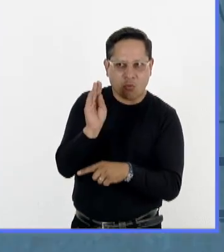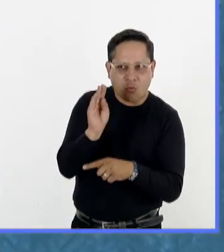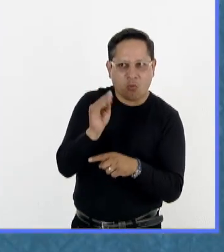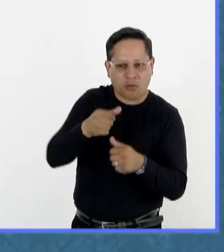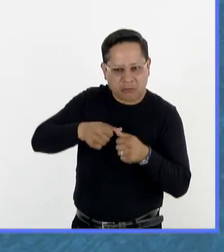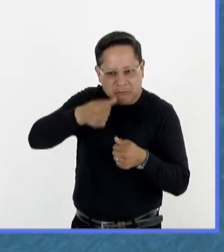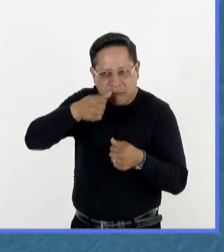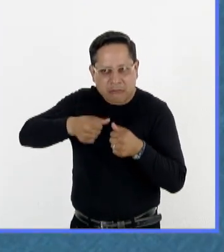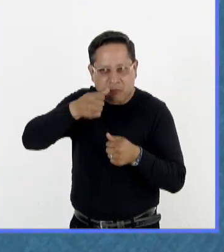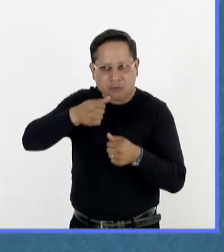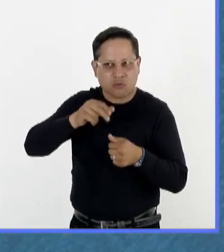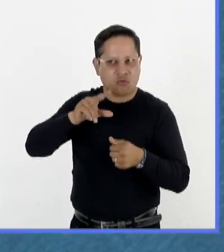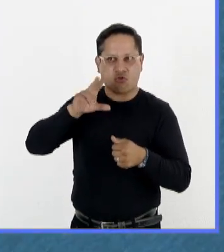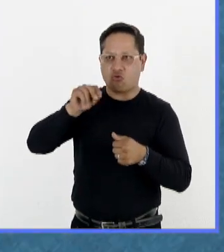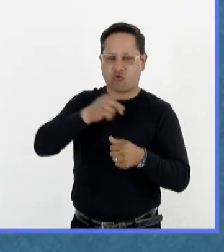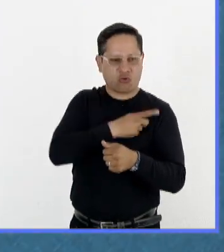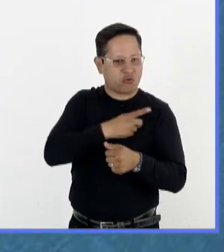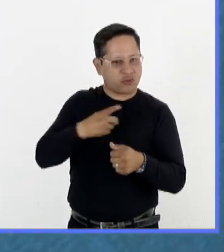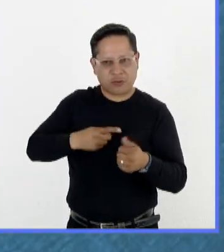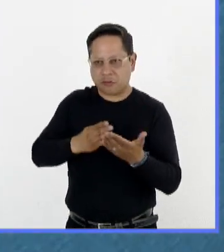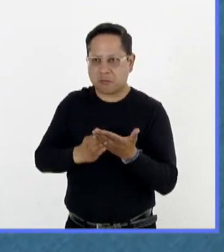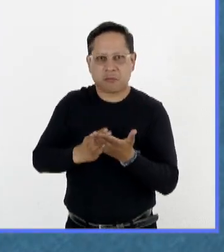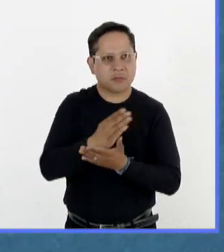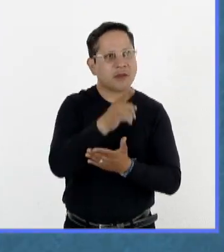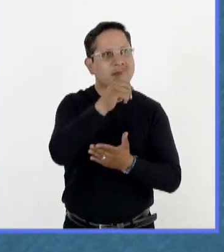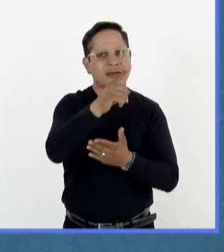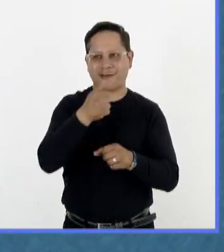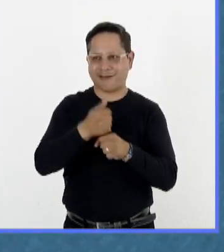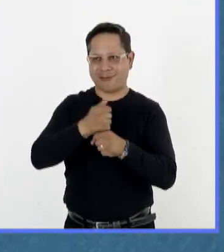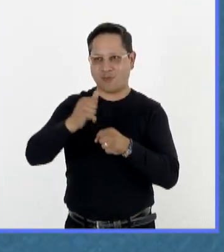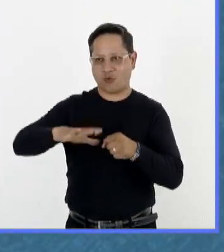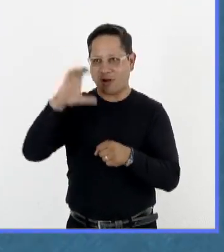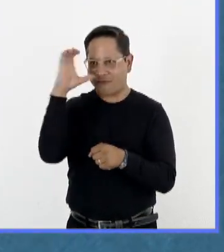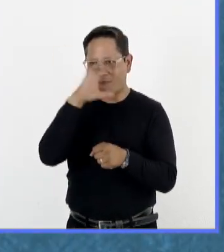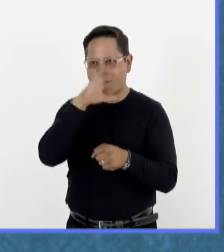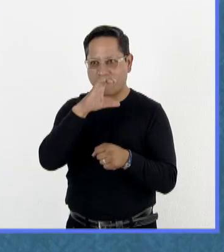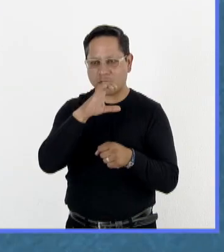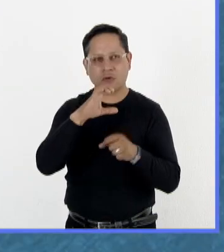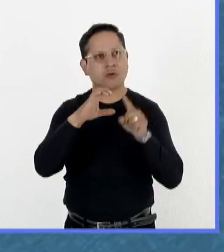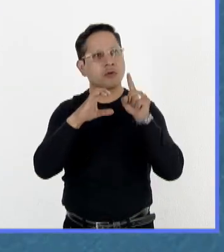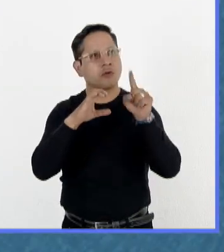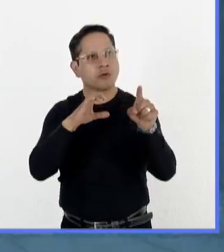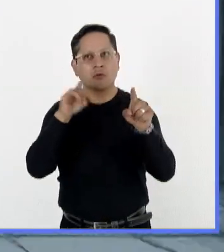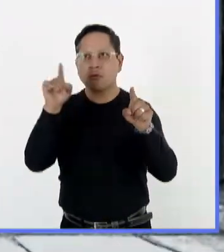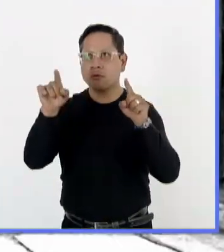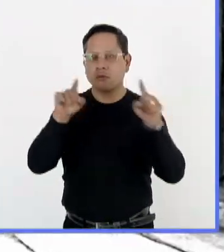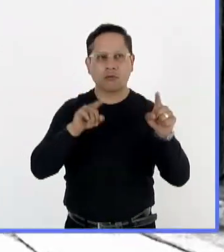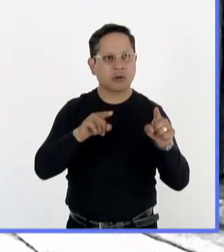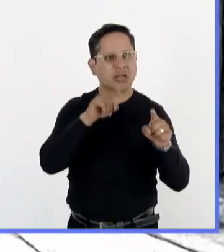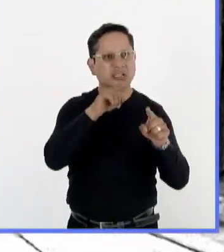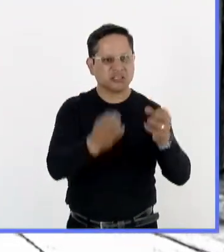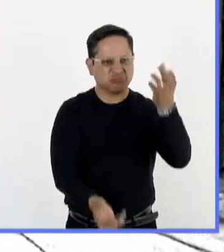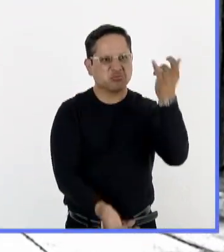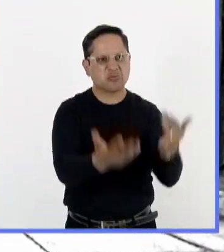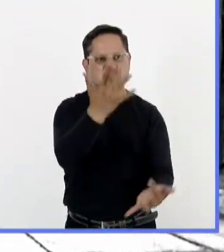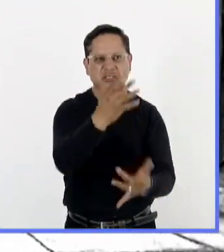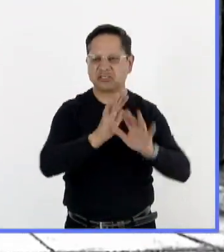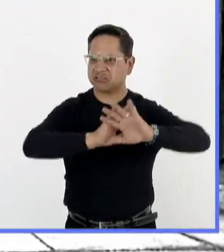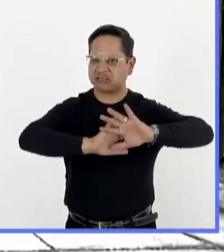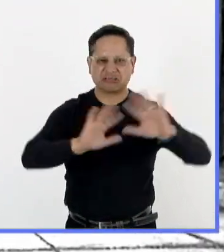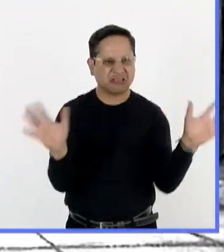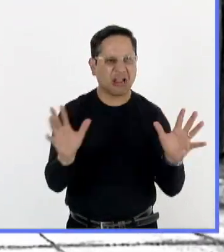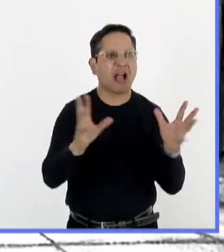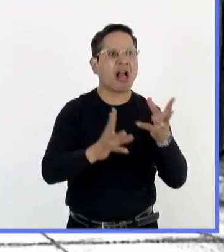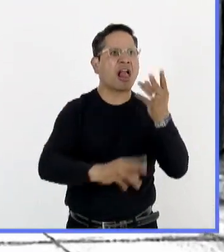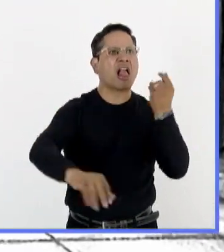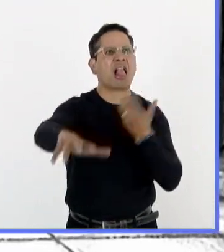balas. Que no lleguen hasta el pasillo donde aún cuelga la foto de mi abuela. Por fin, a todo esto se lo va a llevar la chingada. Se